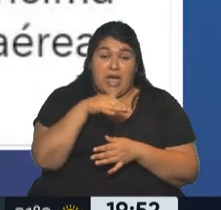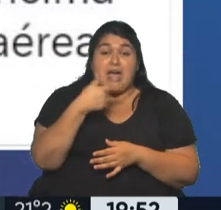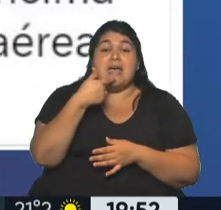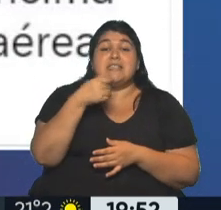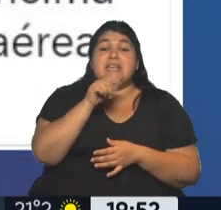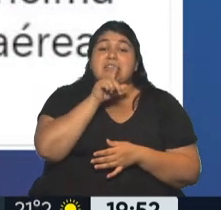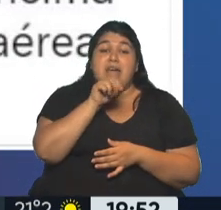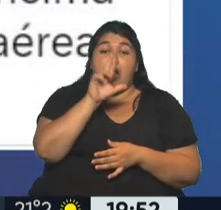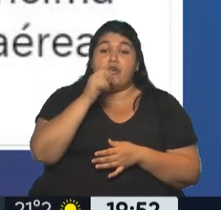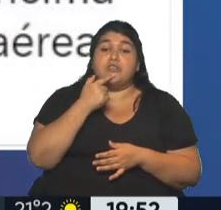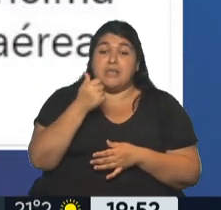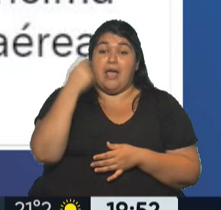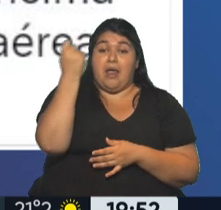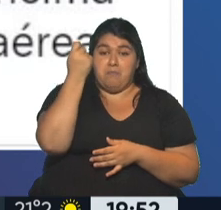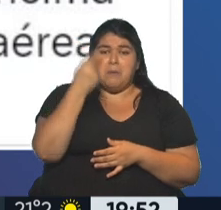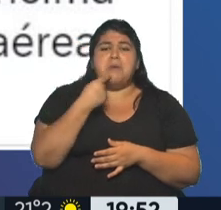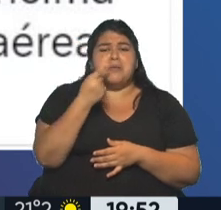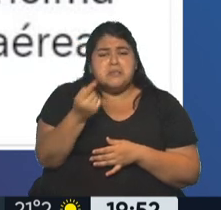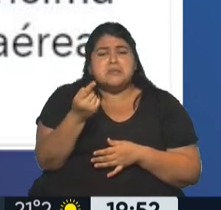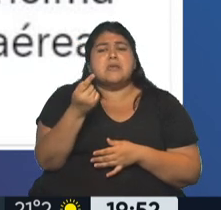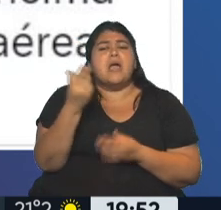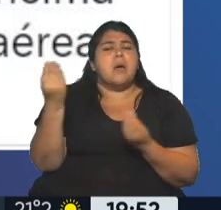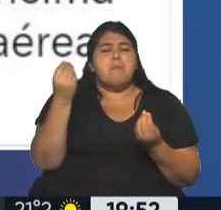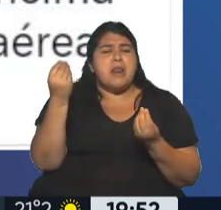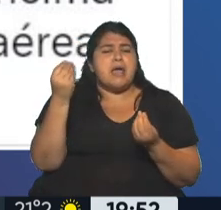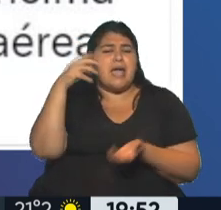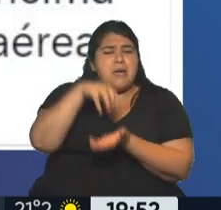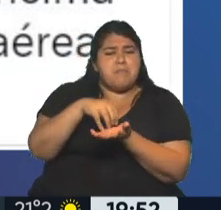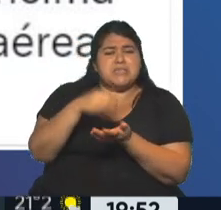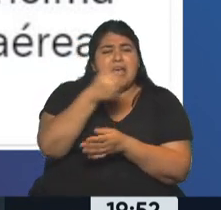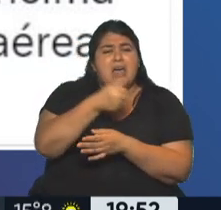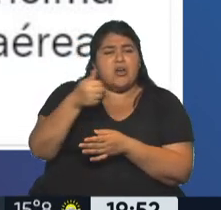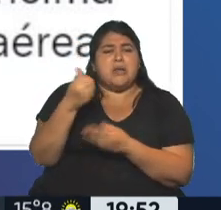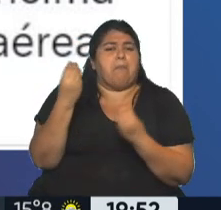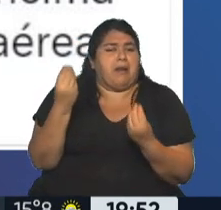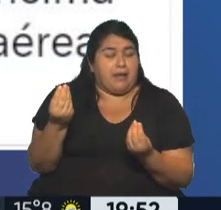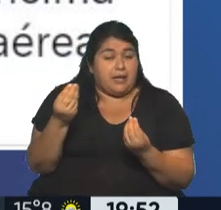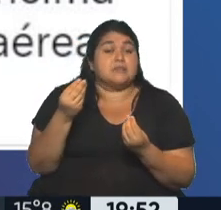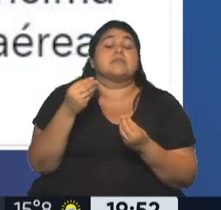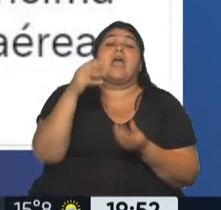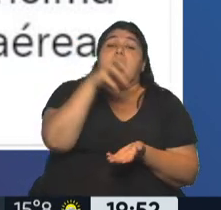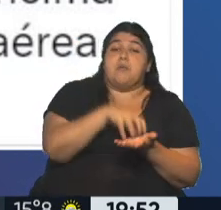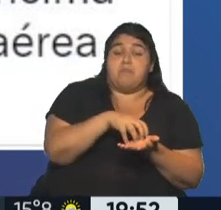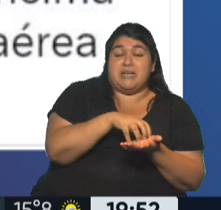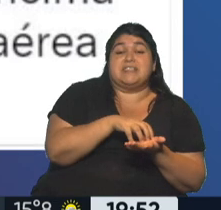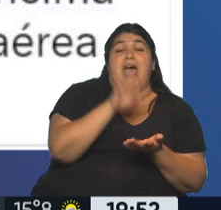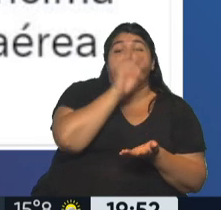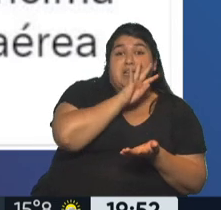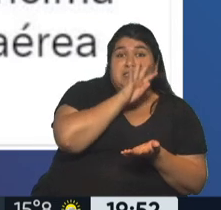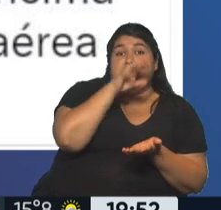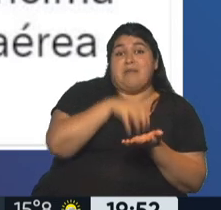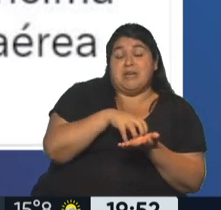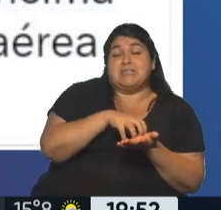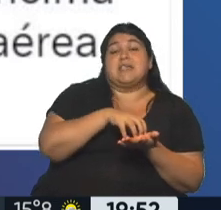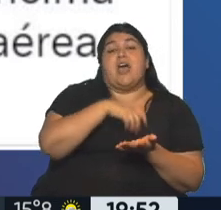Pampa, en una recorrida, se había preguntado para qué sostener Aerolíneas Argentinas cuando Flybondi y JetSmart te llevan